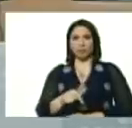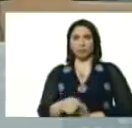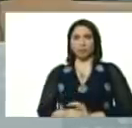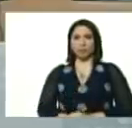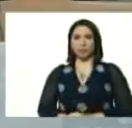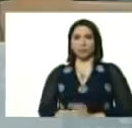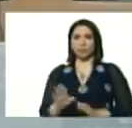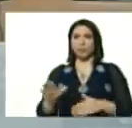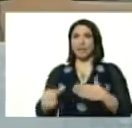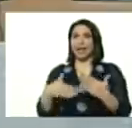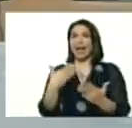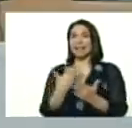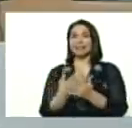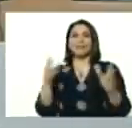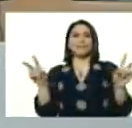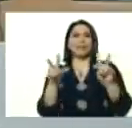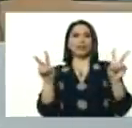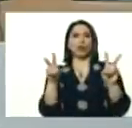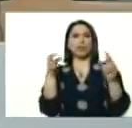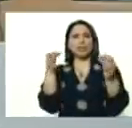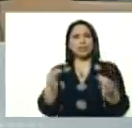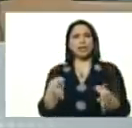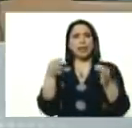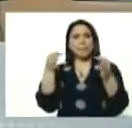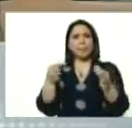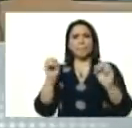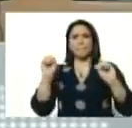¡hasta la victoria siempre!